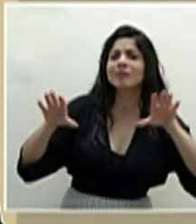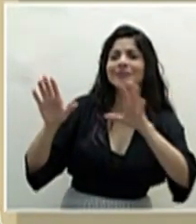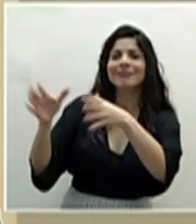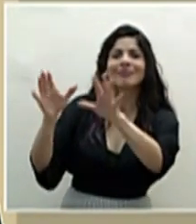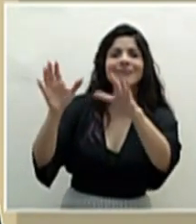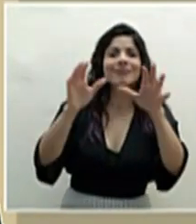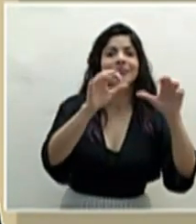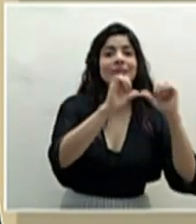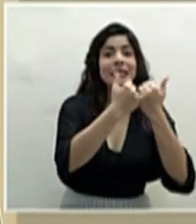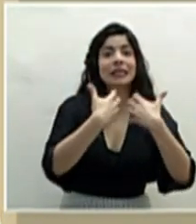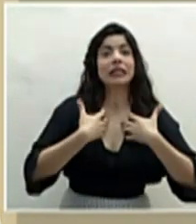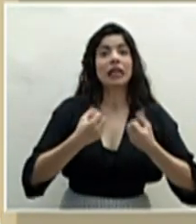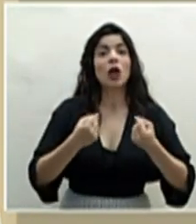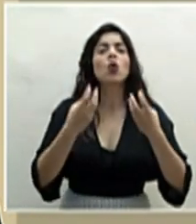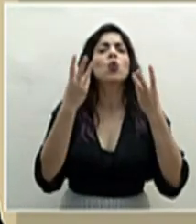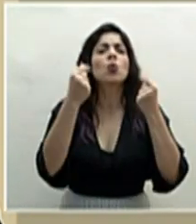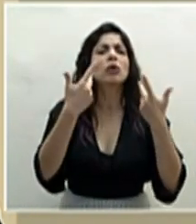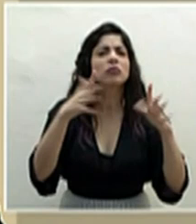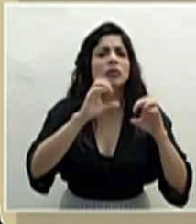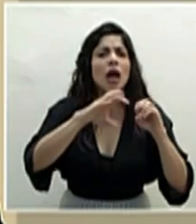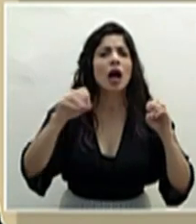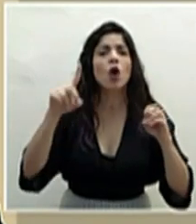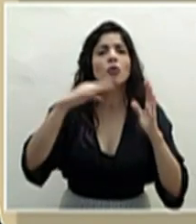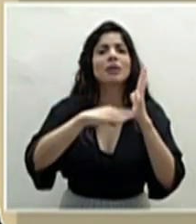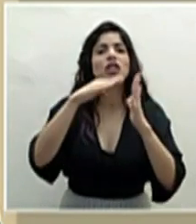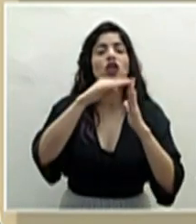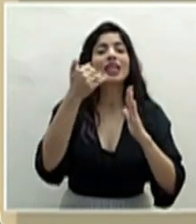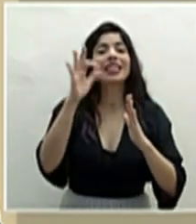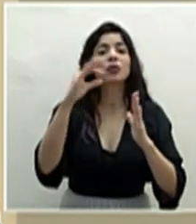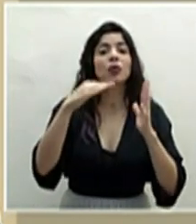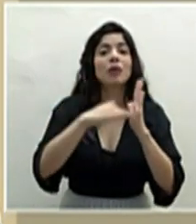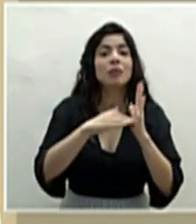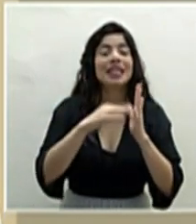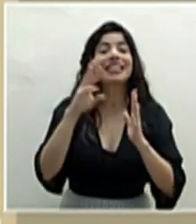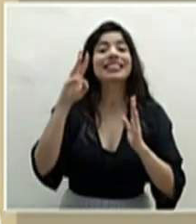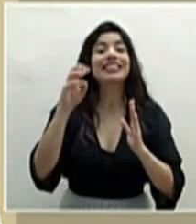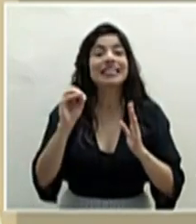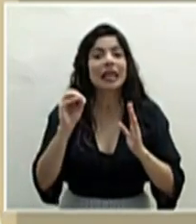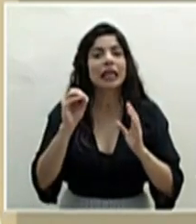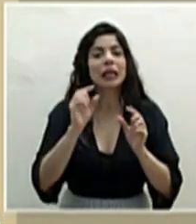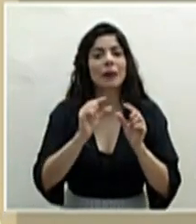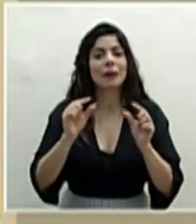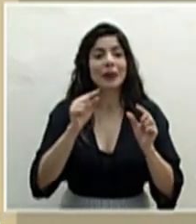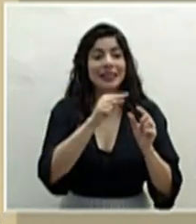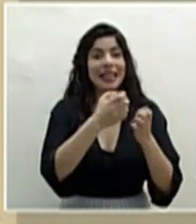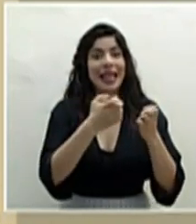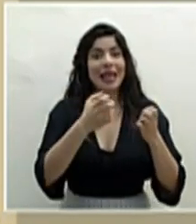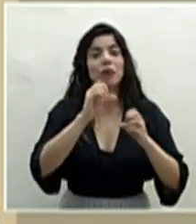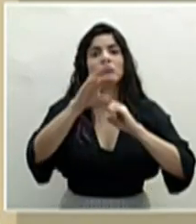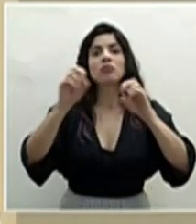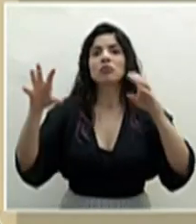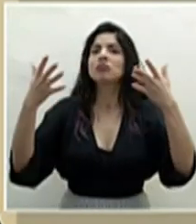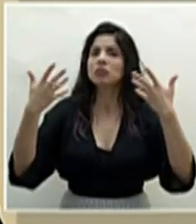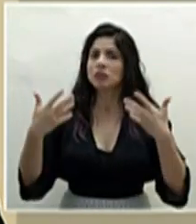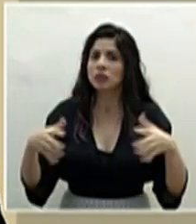de salud 1.019.060 piezas de ese equipo de protección.